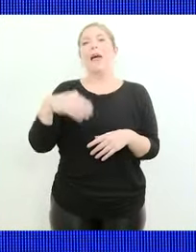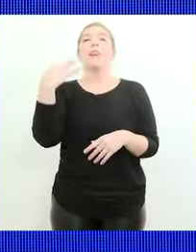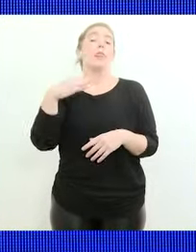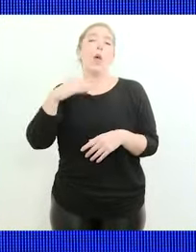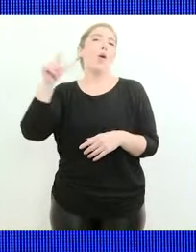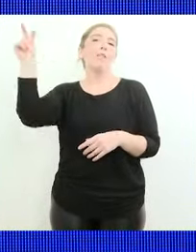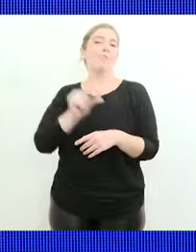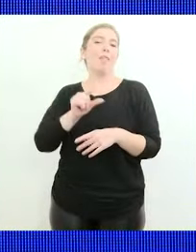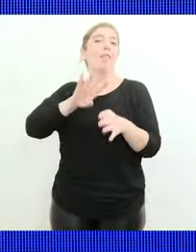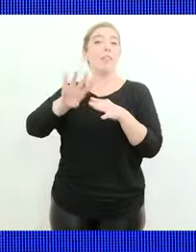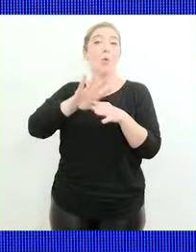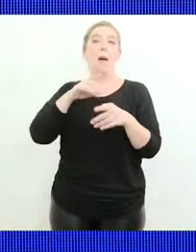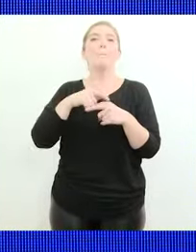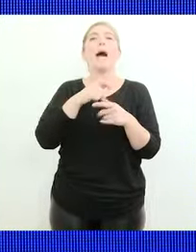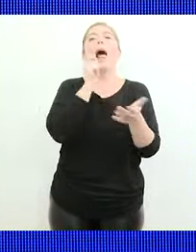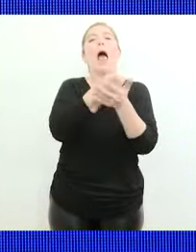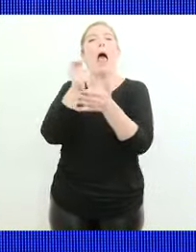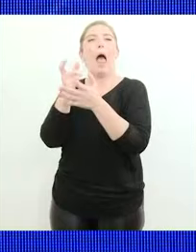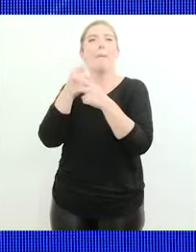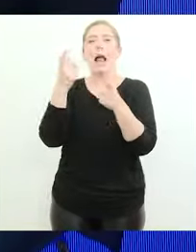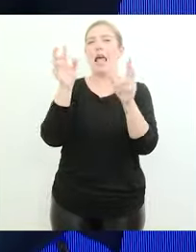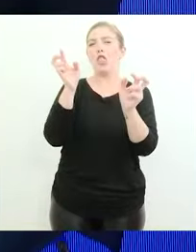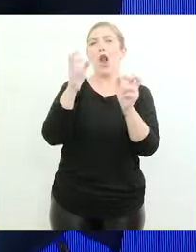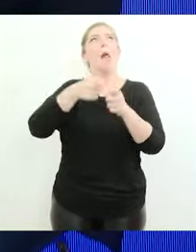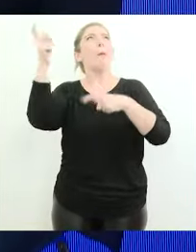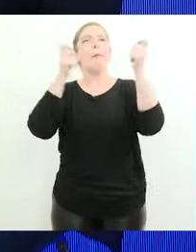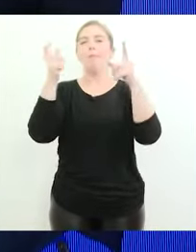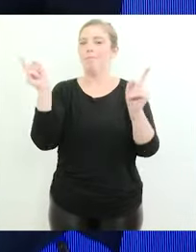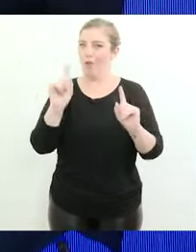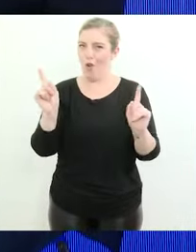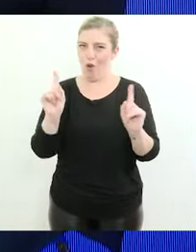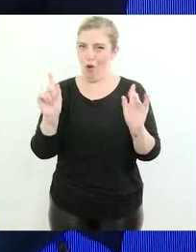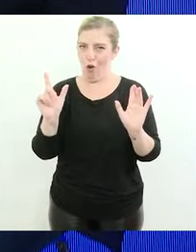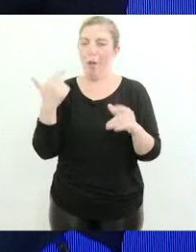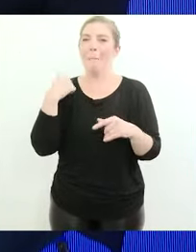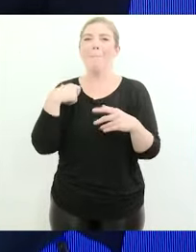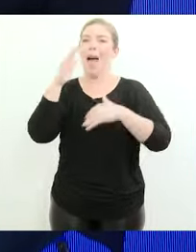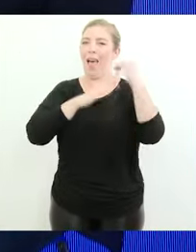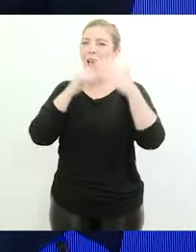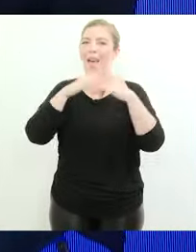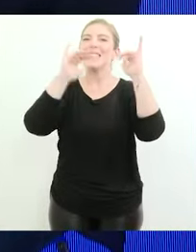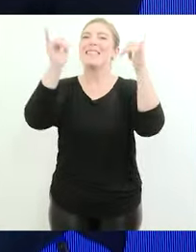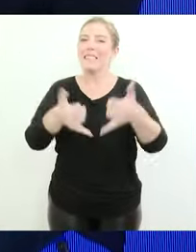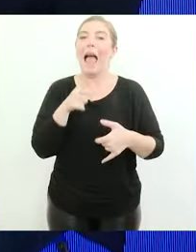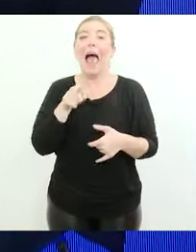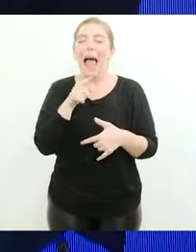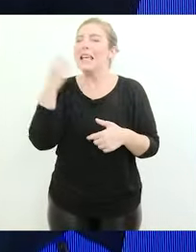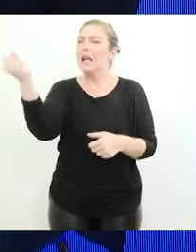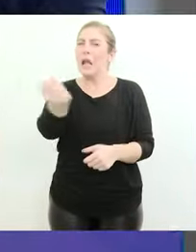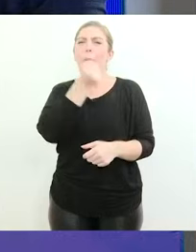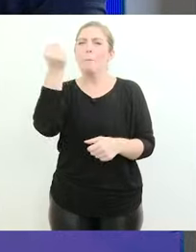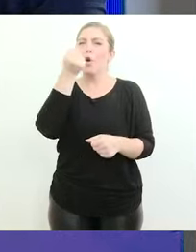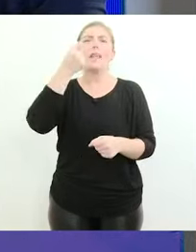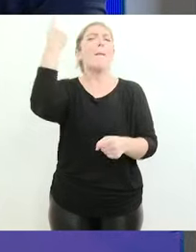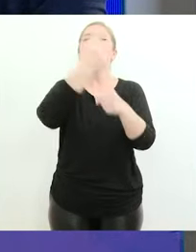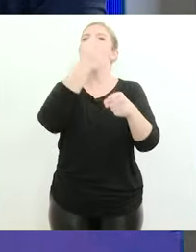deuda, no para financiar fuga de capitales. Yo creo que ahí es muy importante el nivel de priorización que han